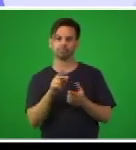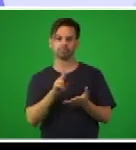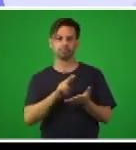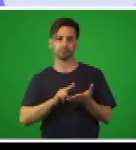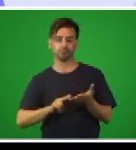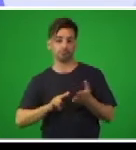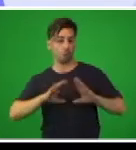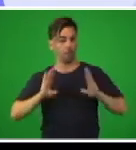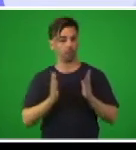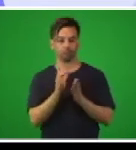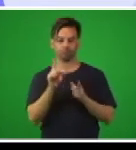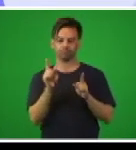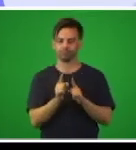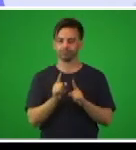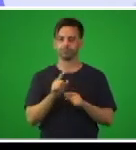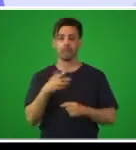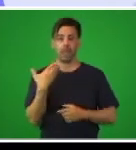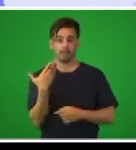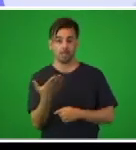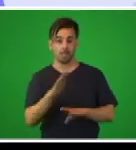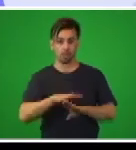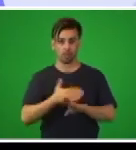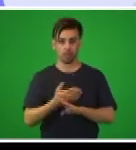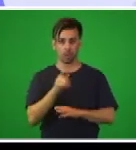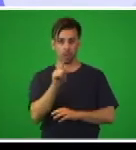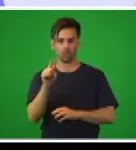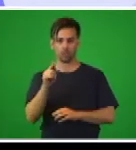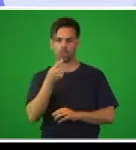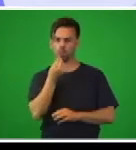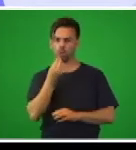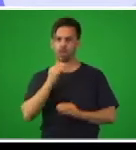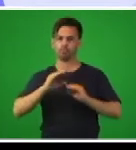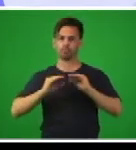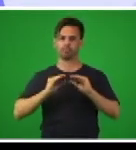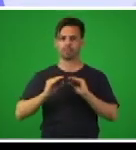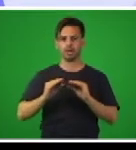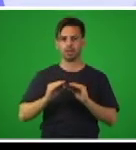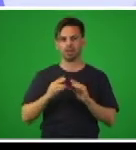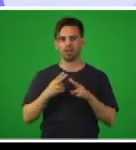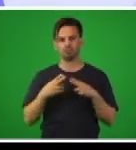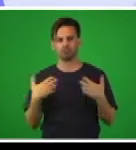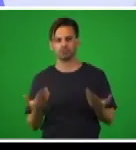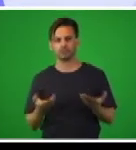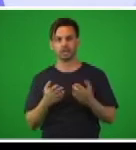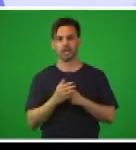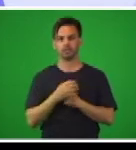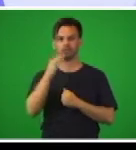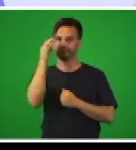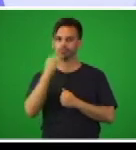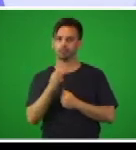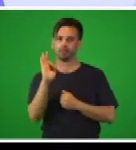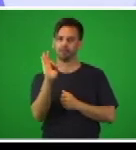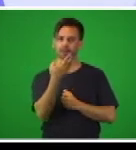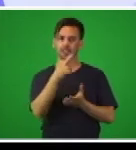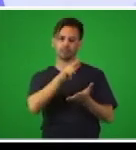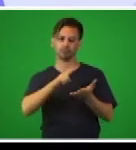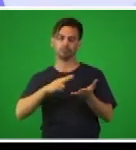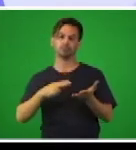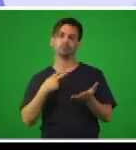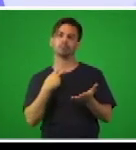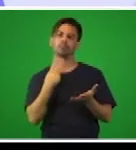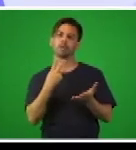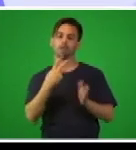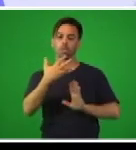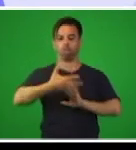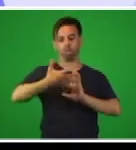correcta lectura en voz alta, tomando correctamente su libro. ¿Ya están listos? La niña y el SIC.